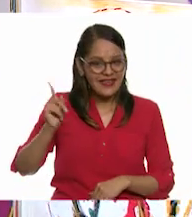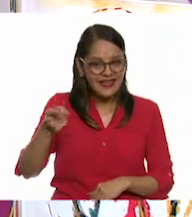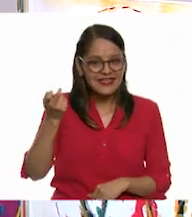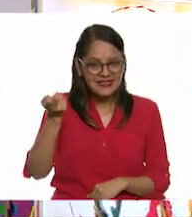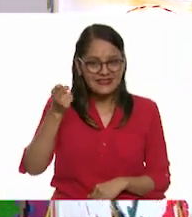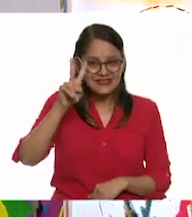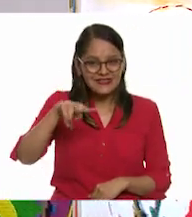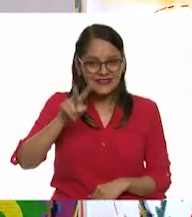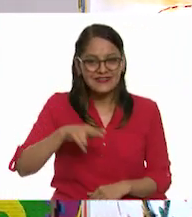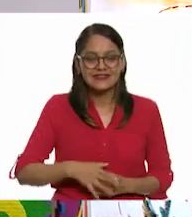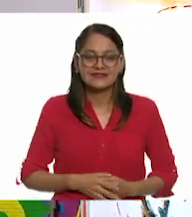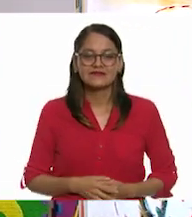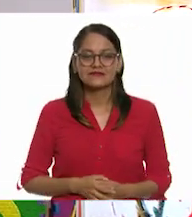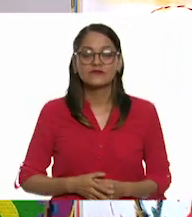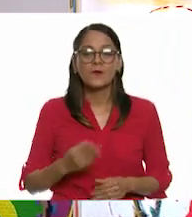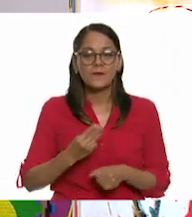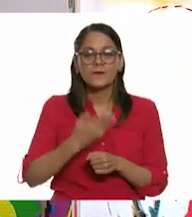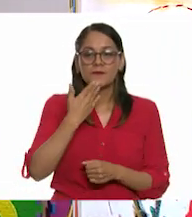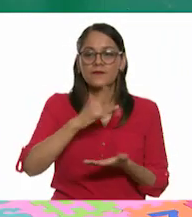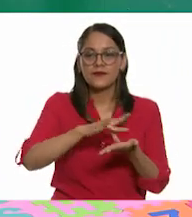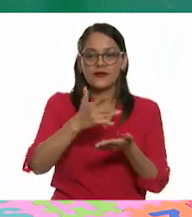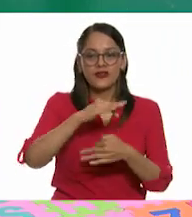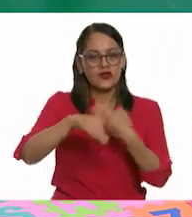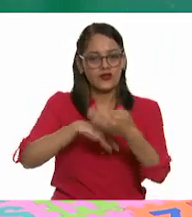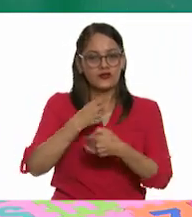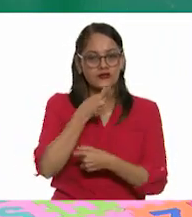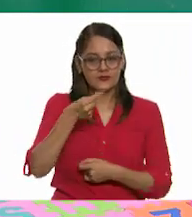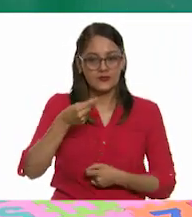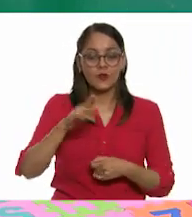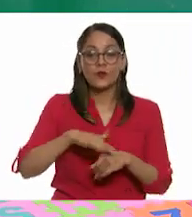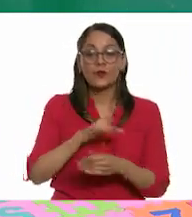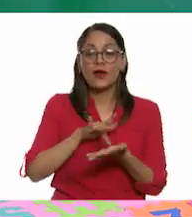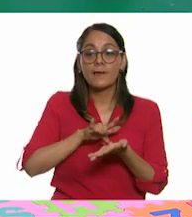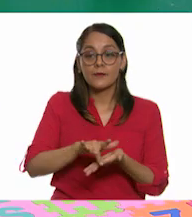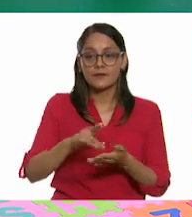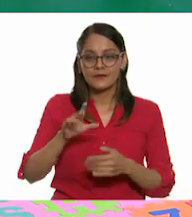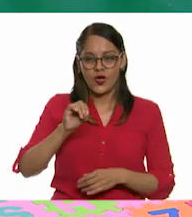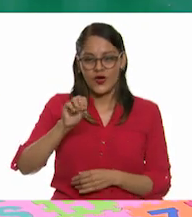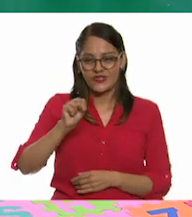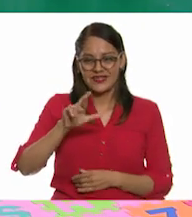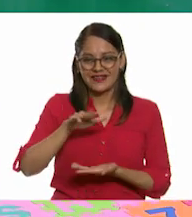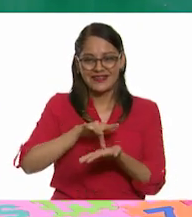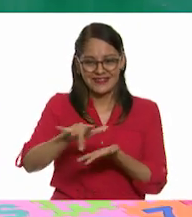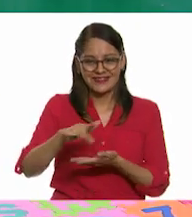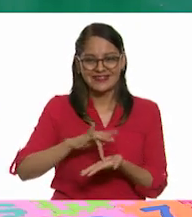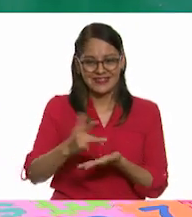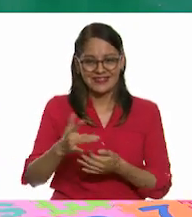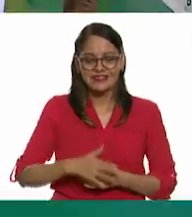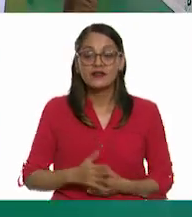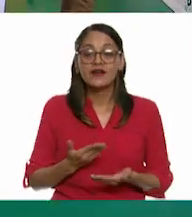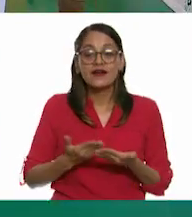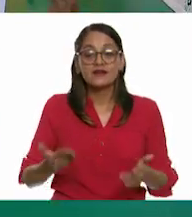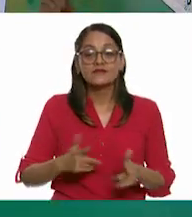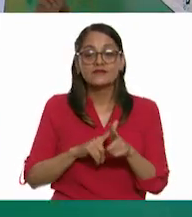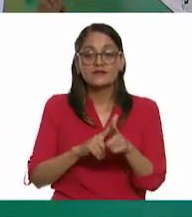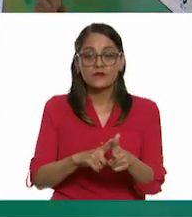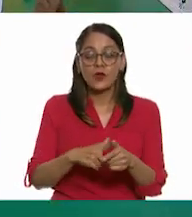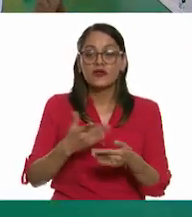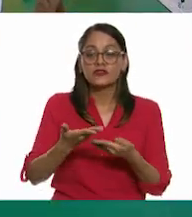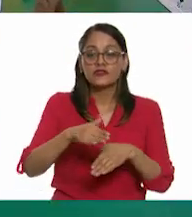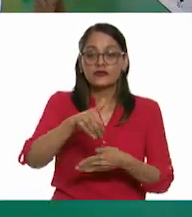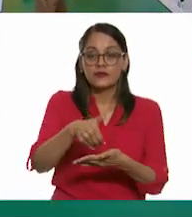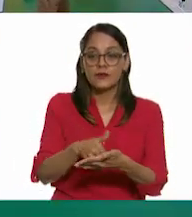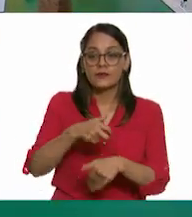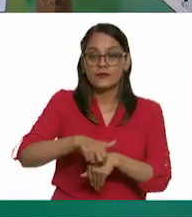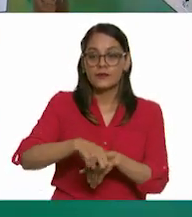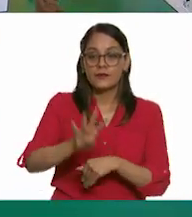Exacto. Muy bien. Muchas gracias, niñas y niñas, por el apoyo que le brindaron a Oscar. Sí. Entonces, ahora podemos continuar con el sobre número